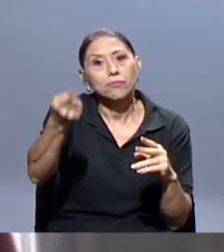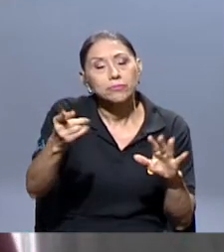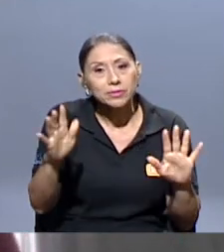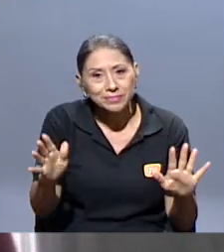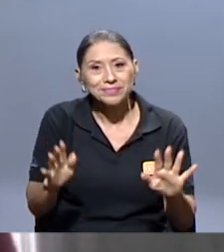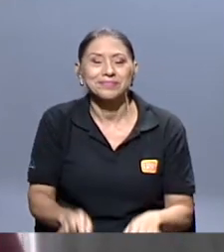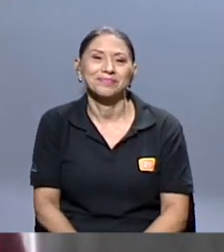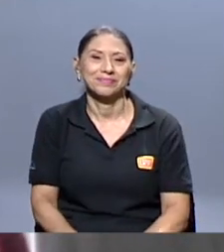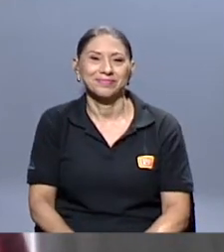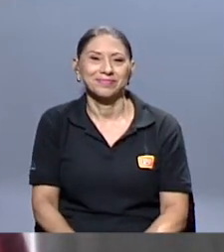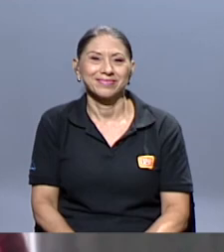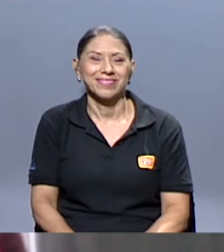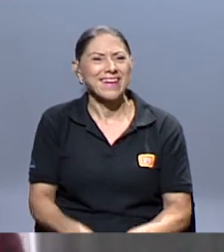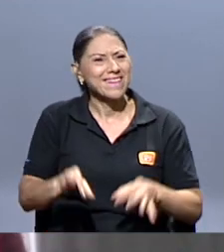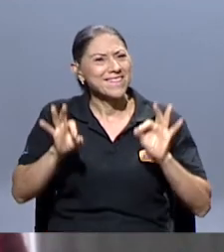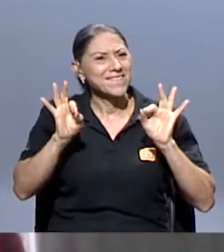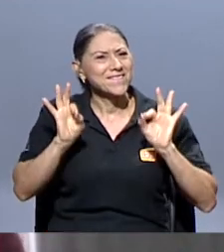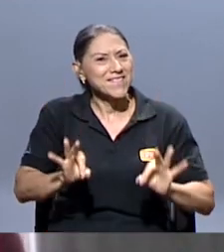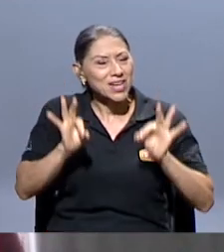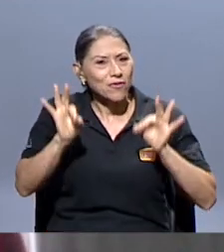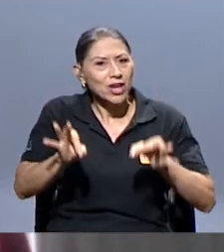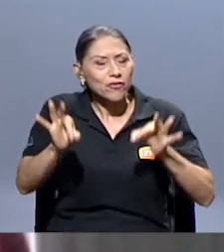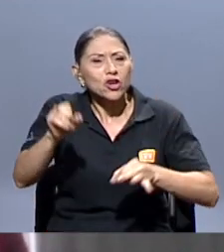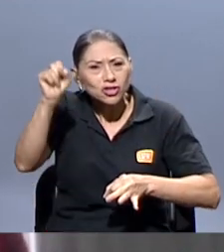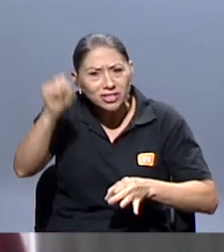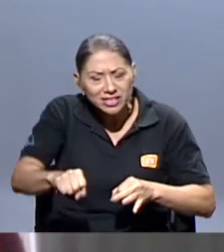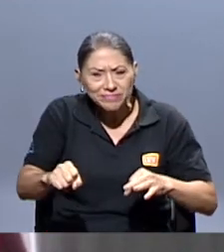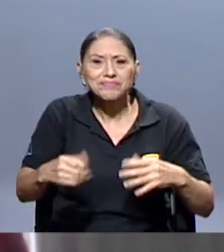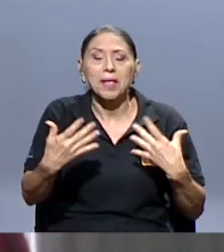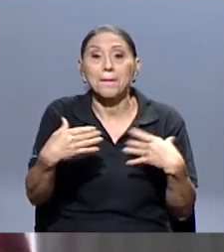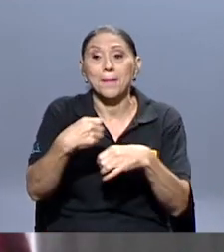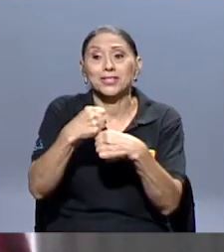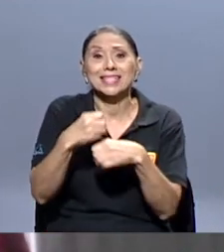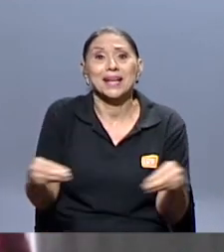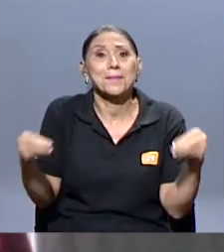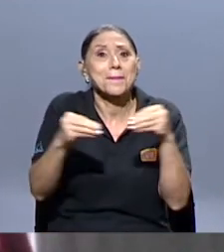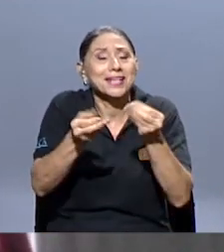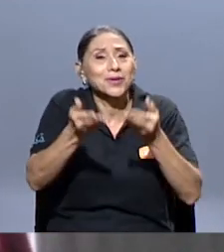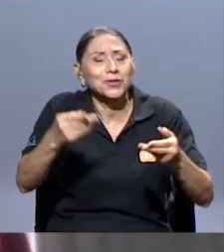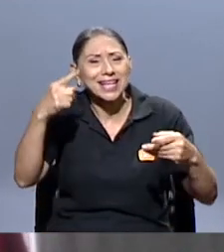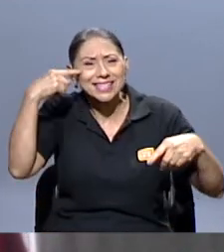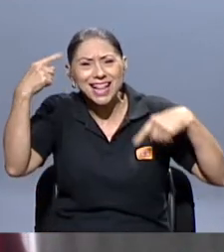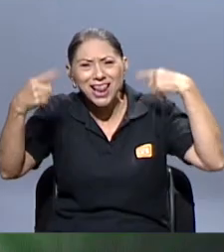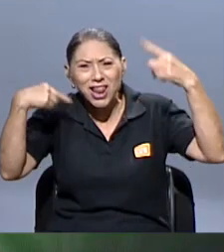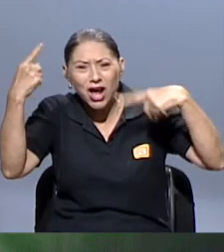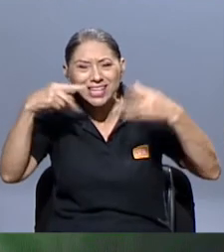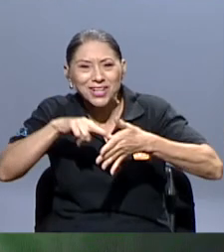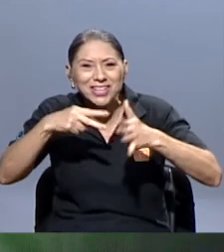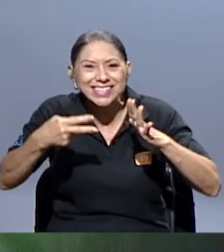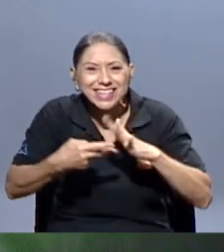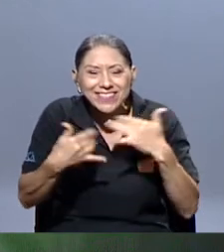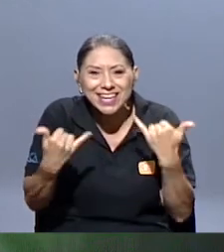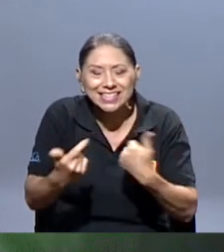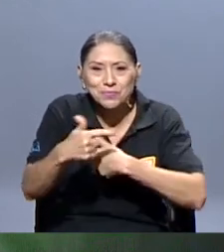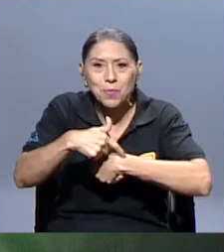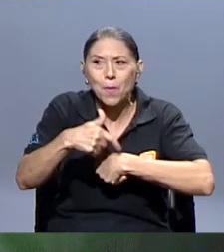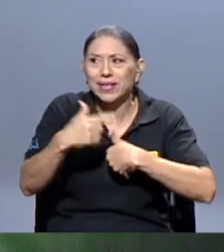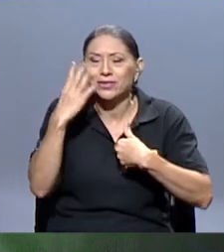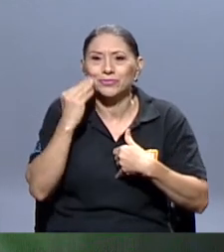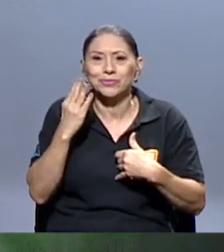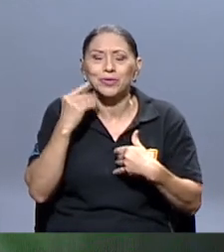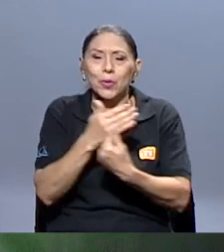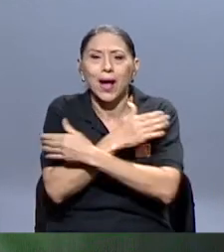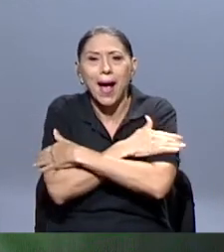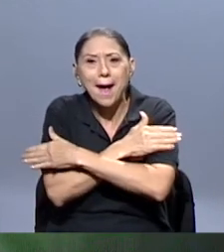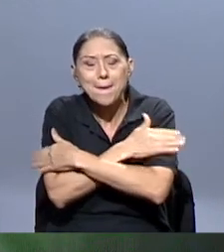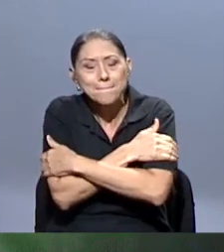momento. Fijo, fijo, fijo. Nos vamos a ver y vamos a hacer más cosas locas para lo que significa este momento que estamos viviendo. Te envío